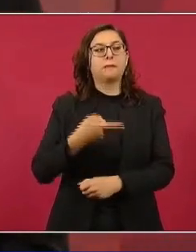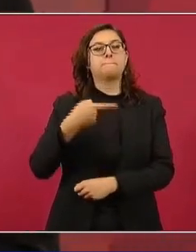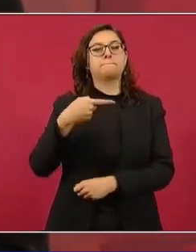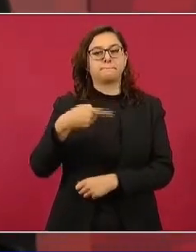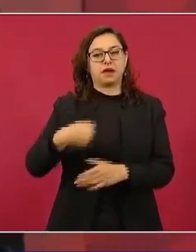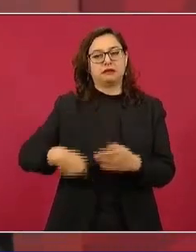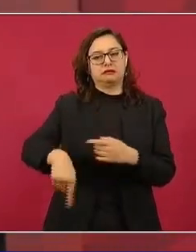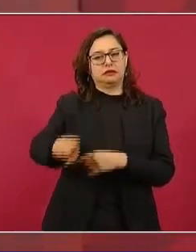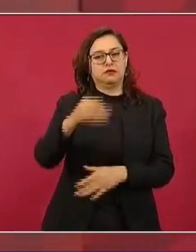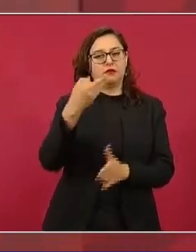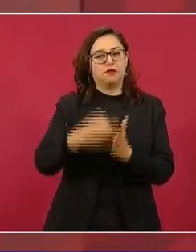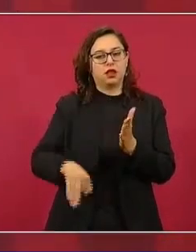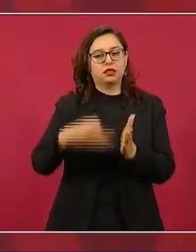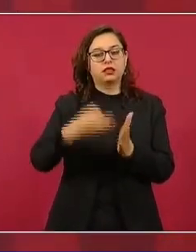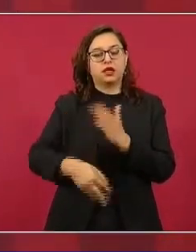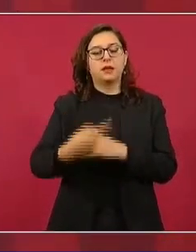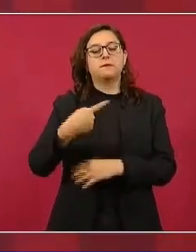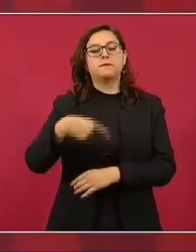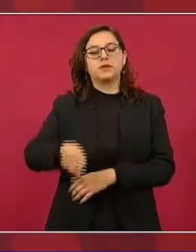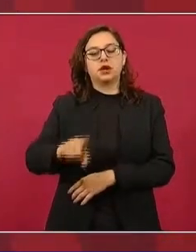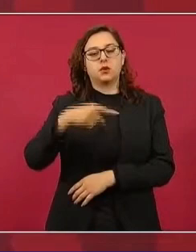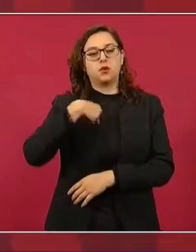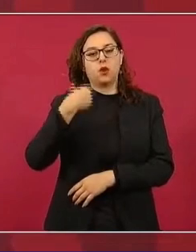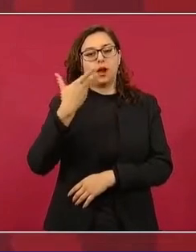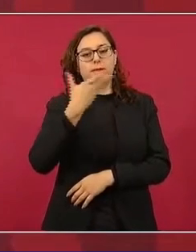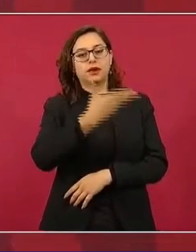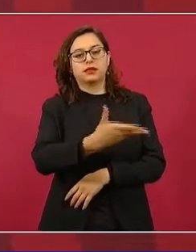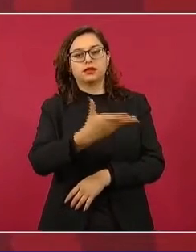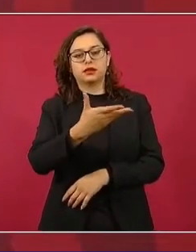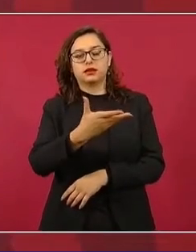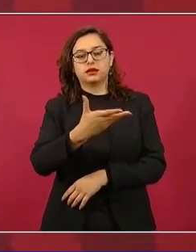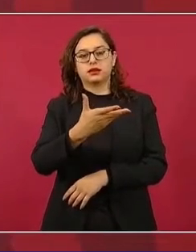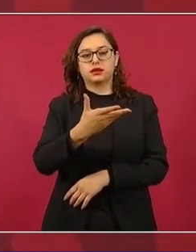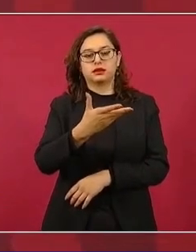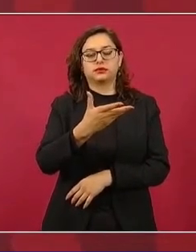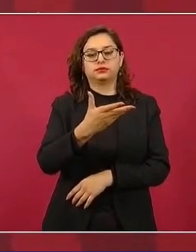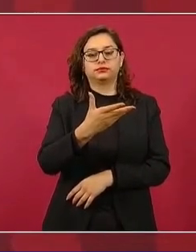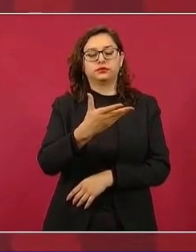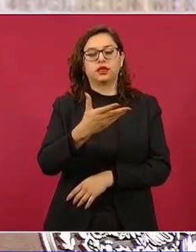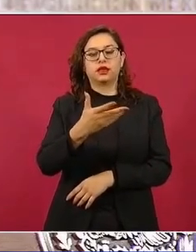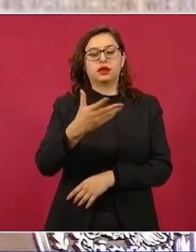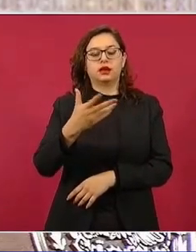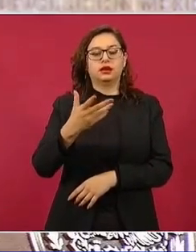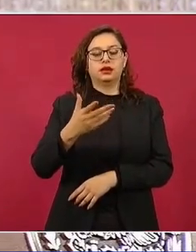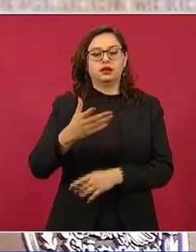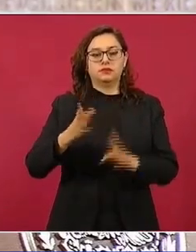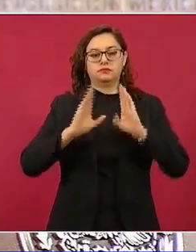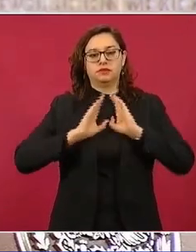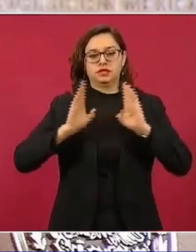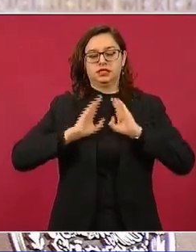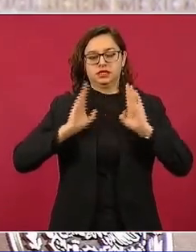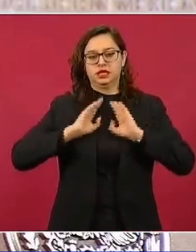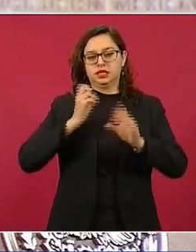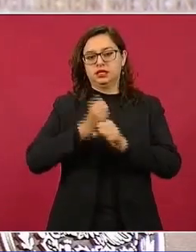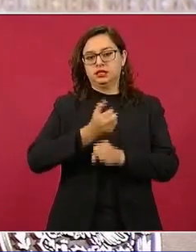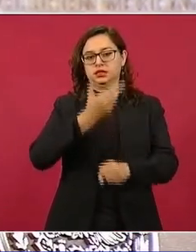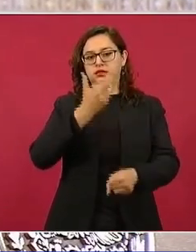secretario, al almirante Ojeda, que les informe.